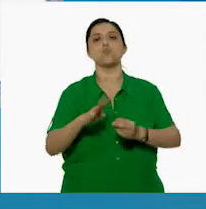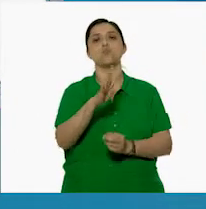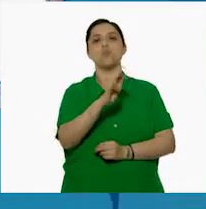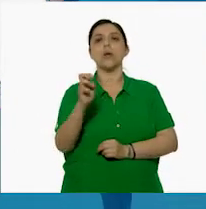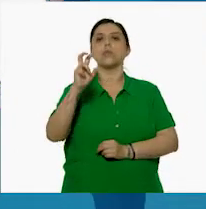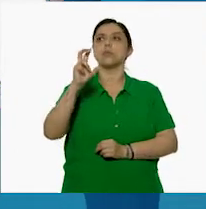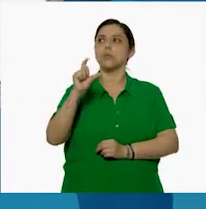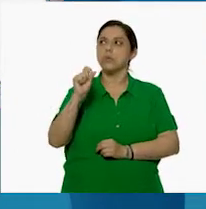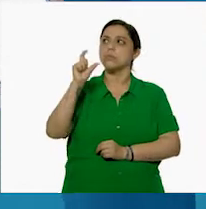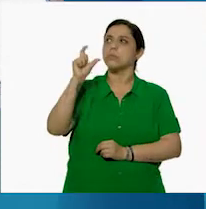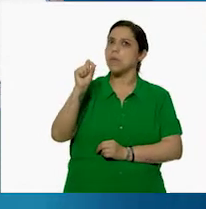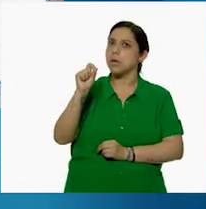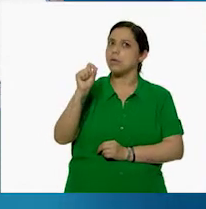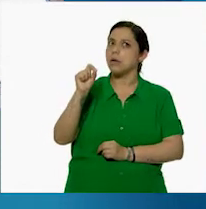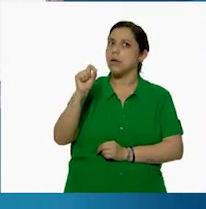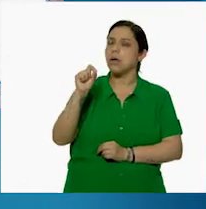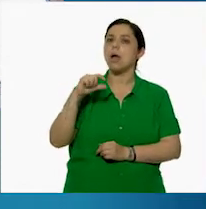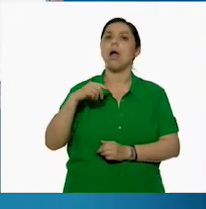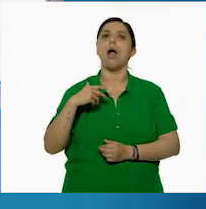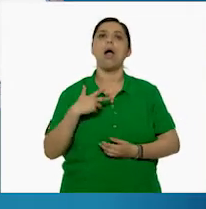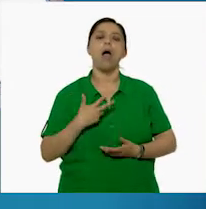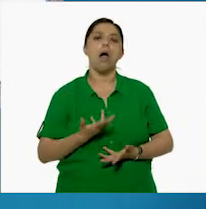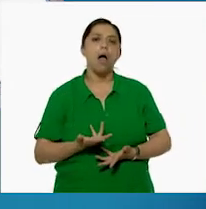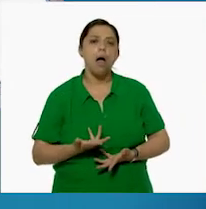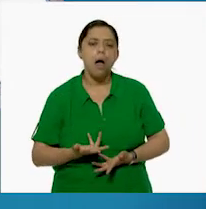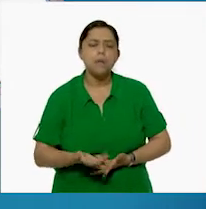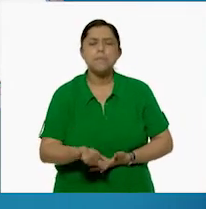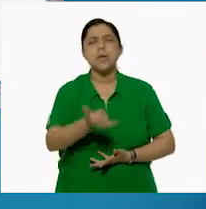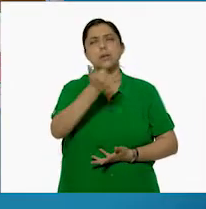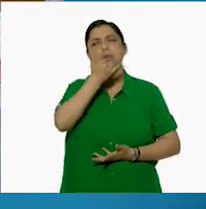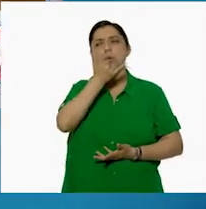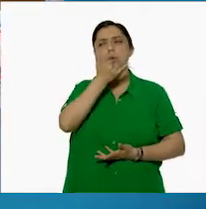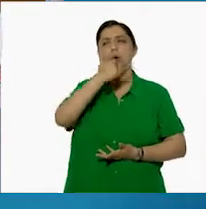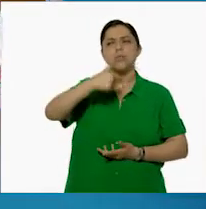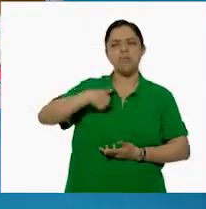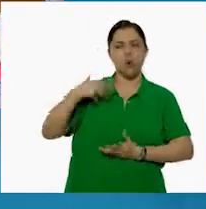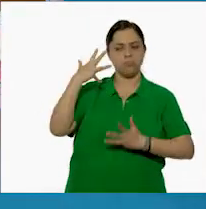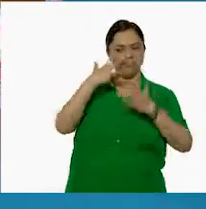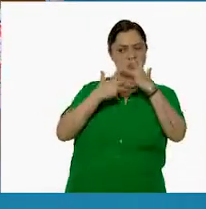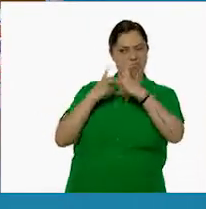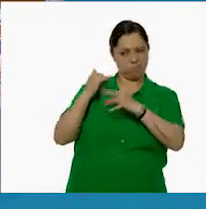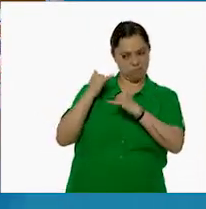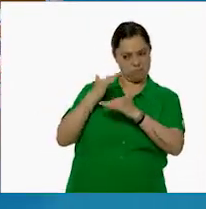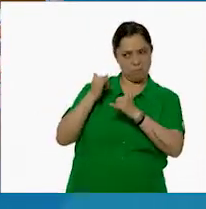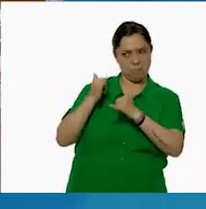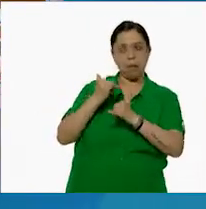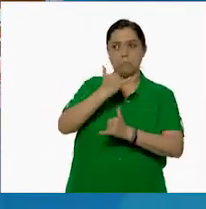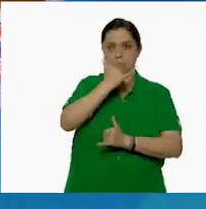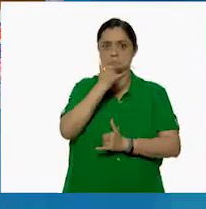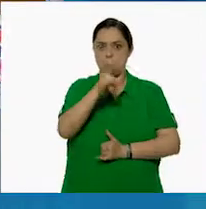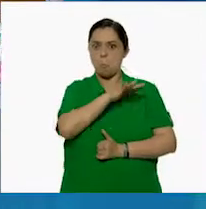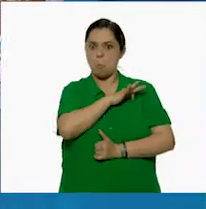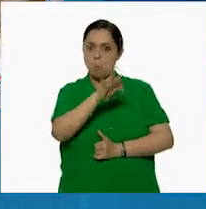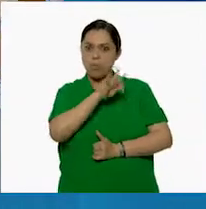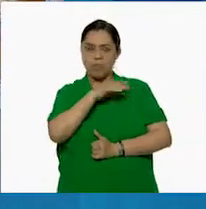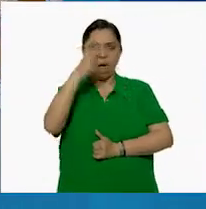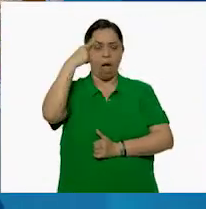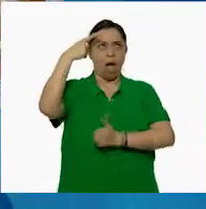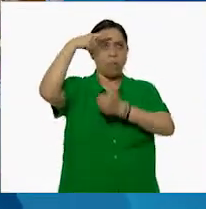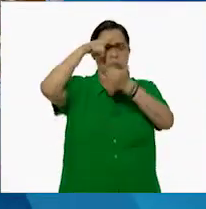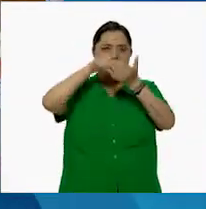¡420! Carola, discúlpame por dudar de ti. Sí es posible multiplicar esos números en la mente.